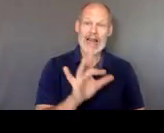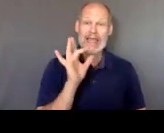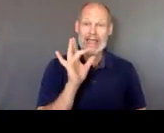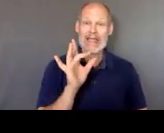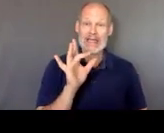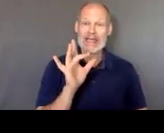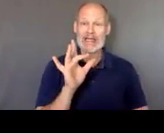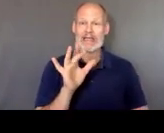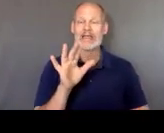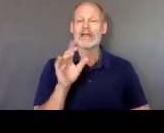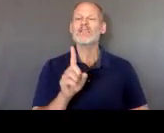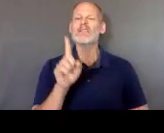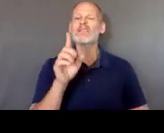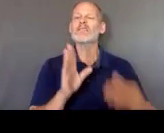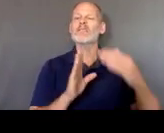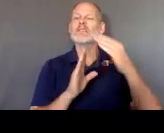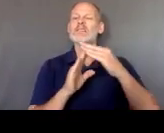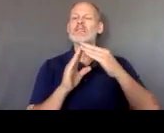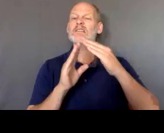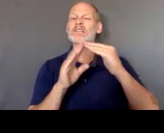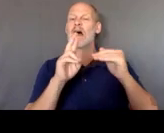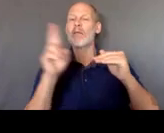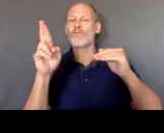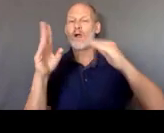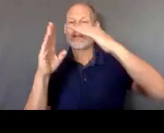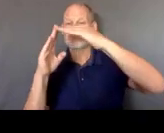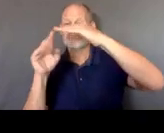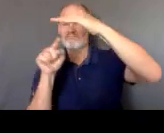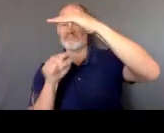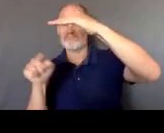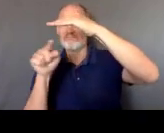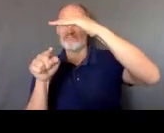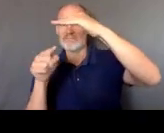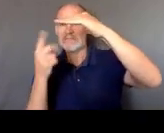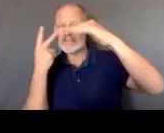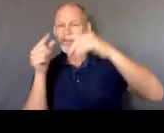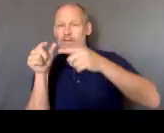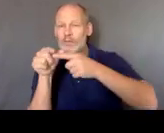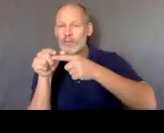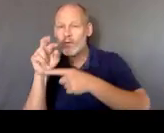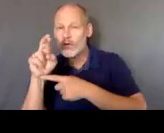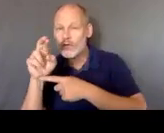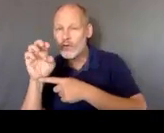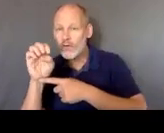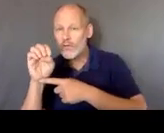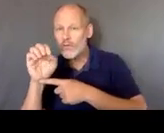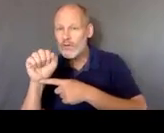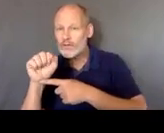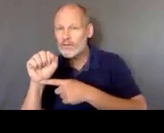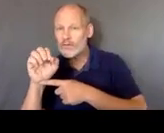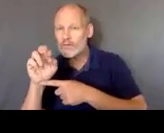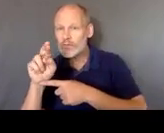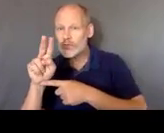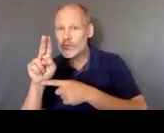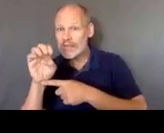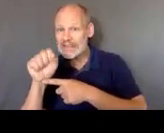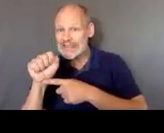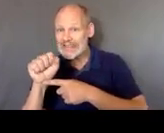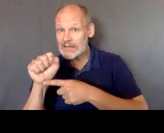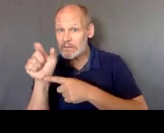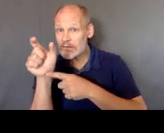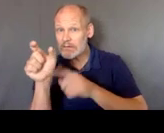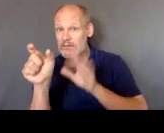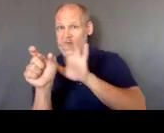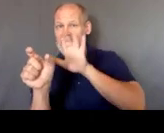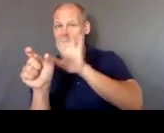superior derecha de la página dice recursos y cuando ustedes aprietan recursos ahí pueden hacer